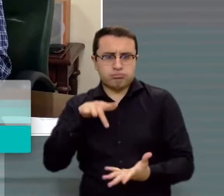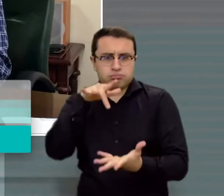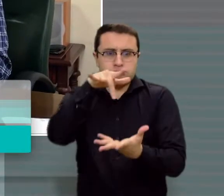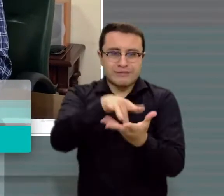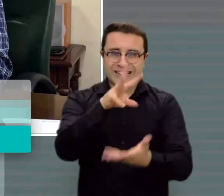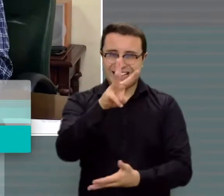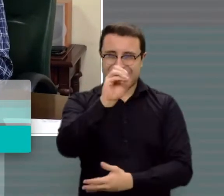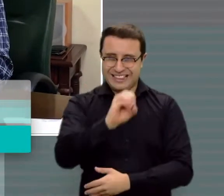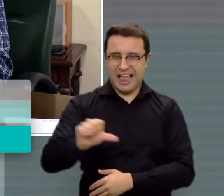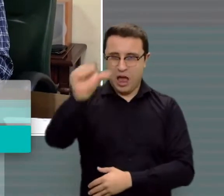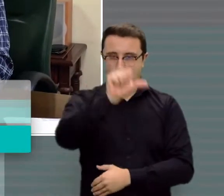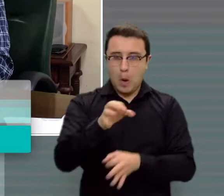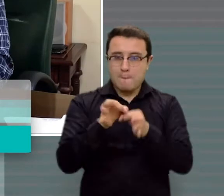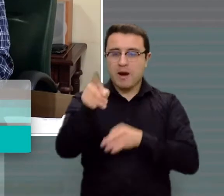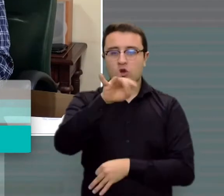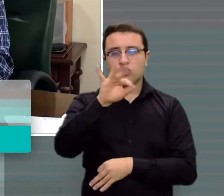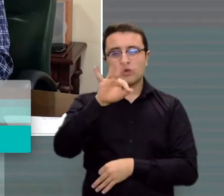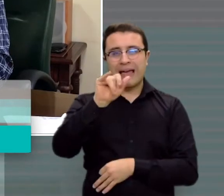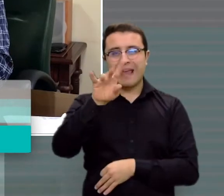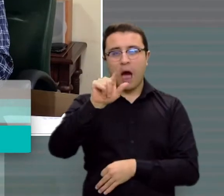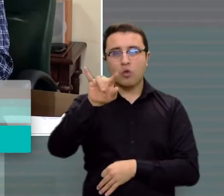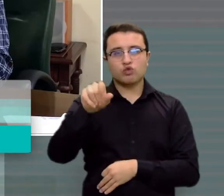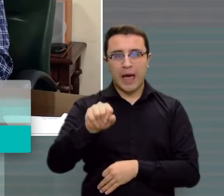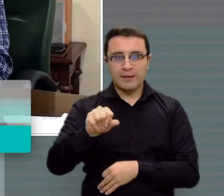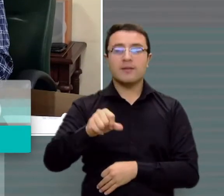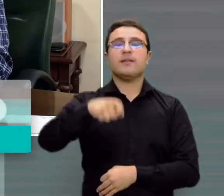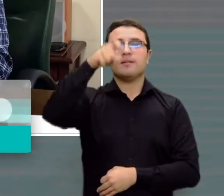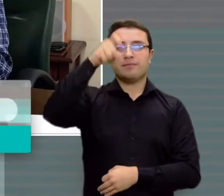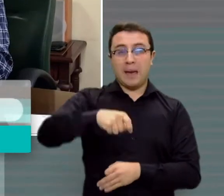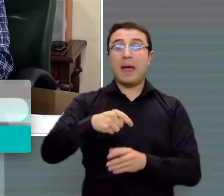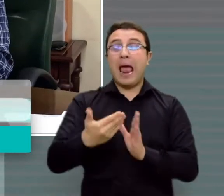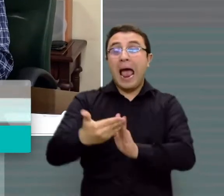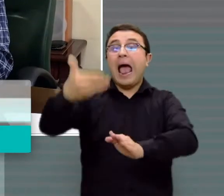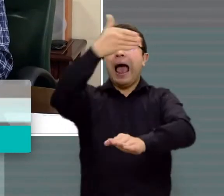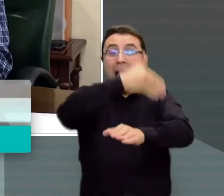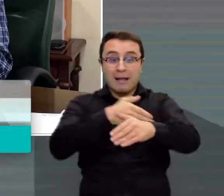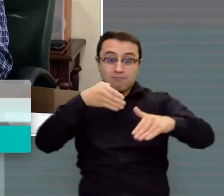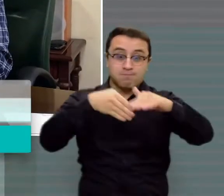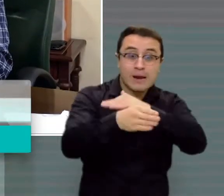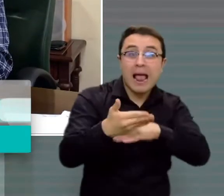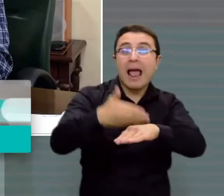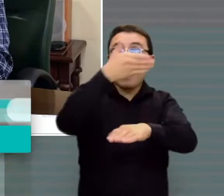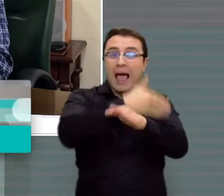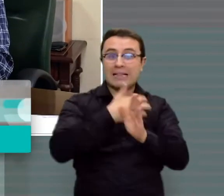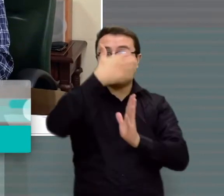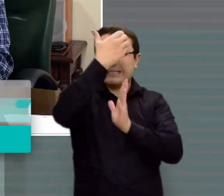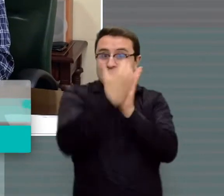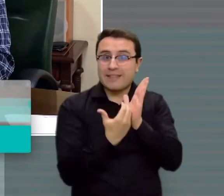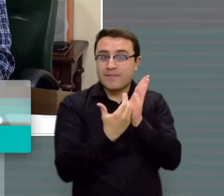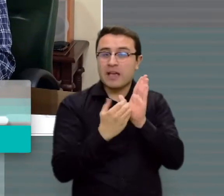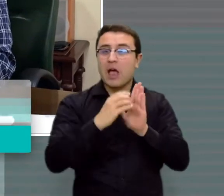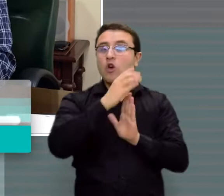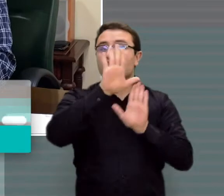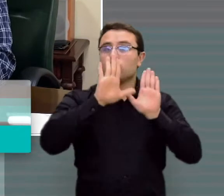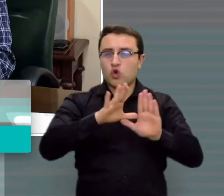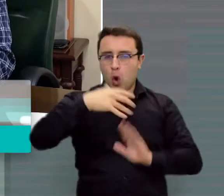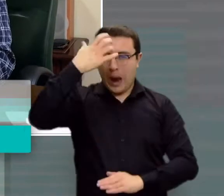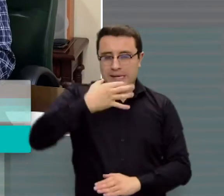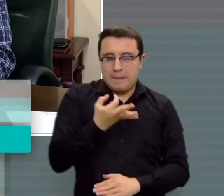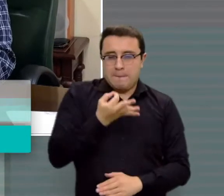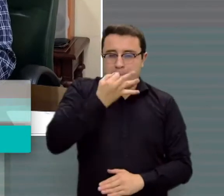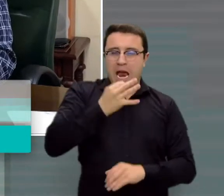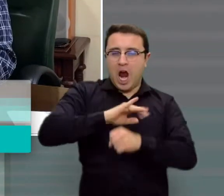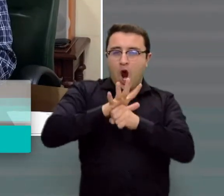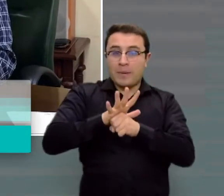tienen que contar con un certificado de que se han practicado su prueba COVID. Obviamente, el mismo tiene que ser negativo